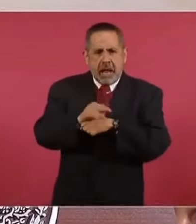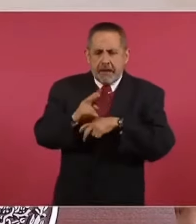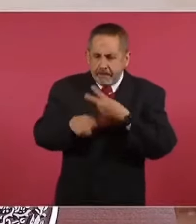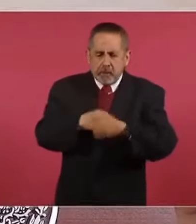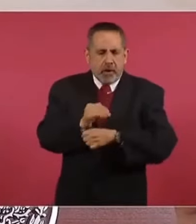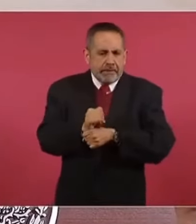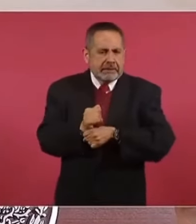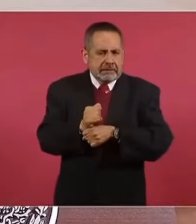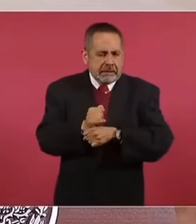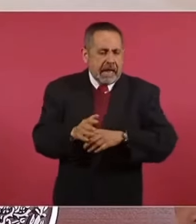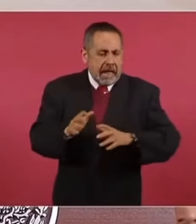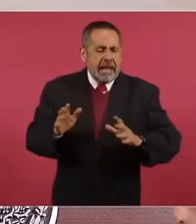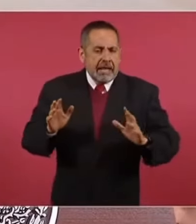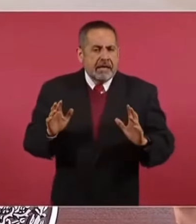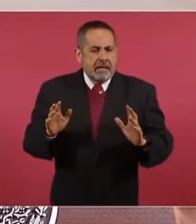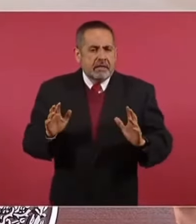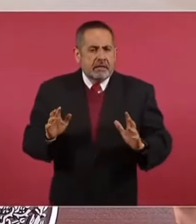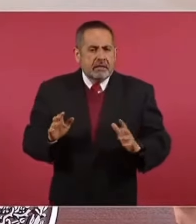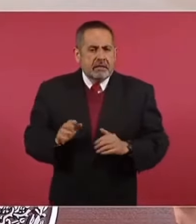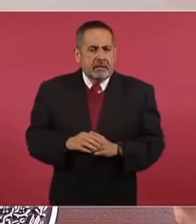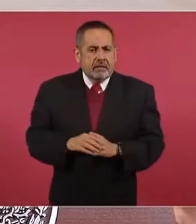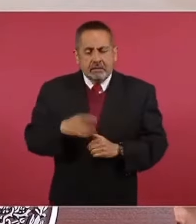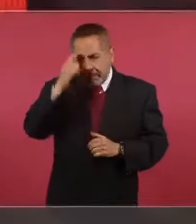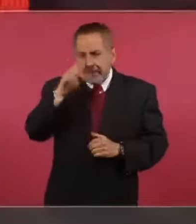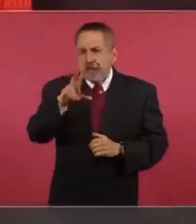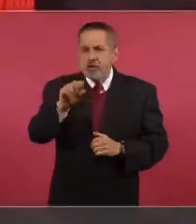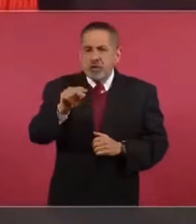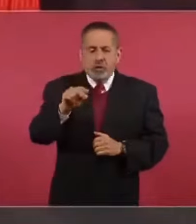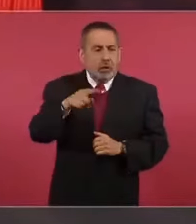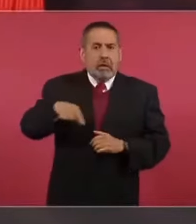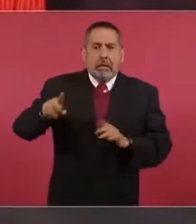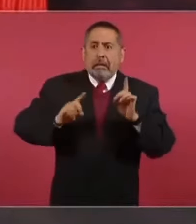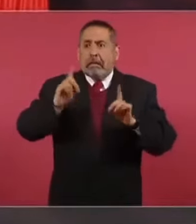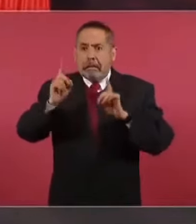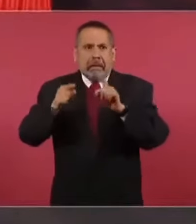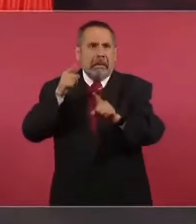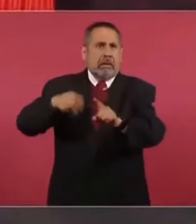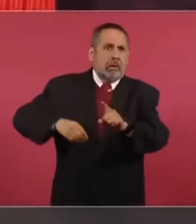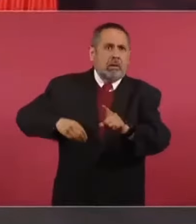la investigación y no quede la menor duda.